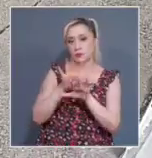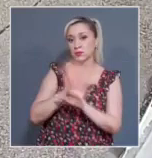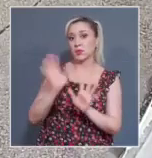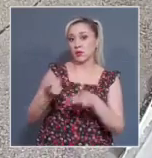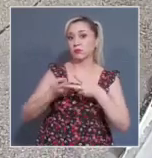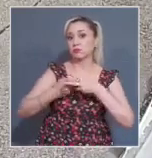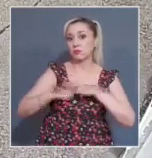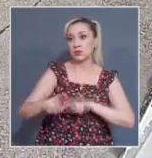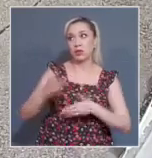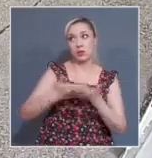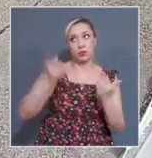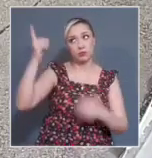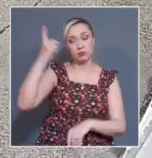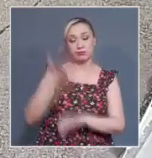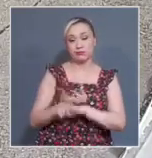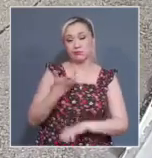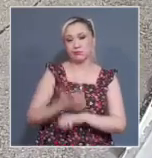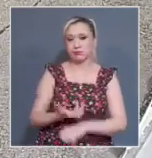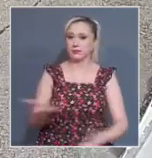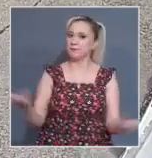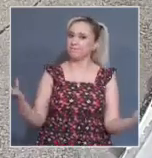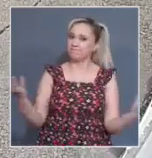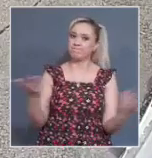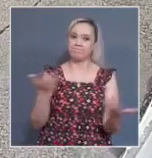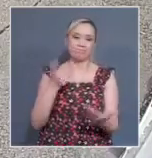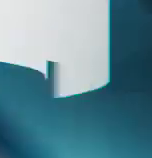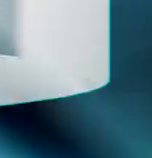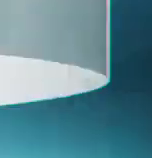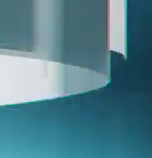del Poder Judicial de la Federación, Héctor García Mejía.